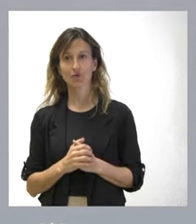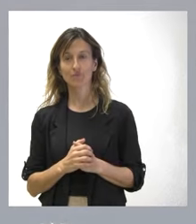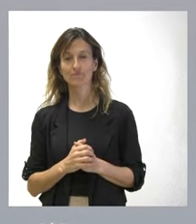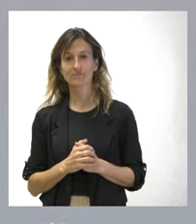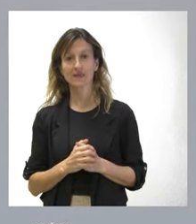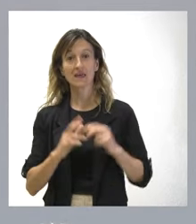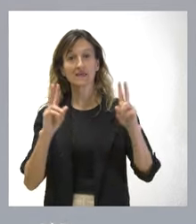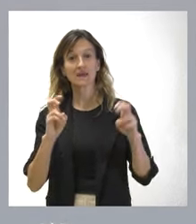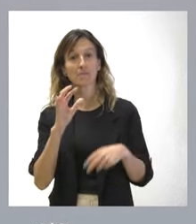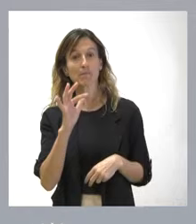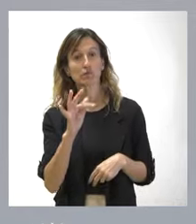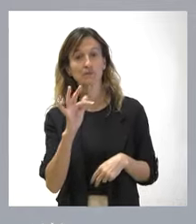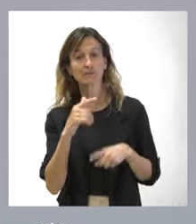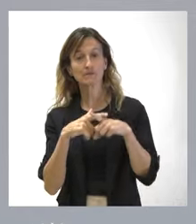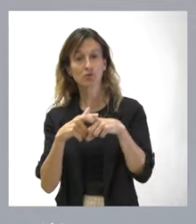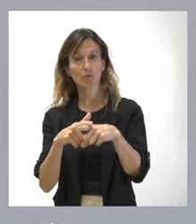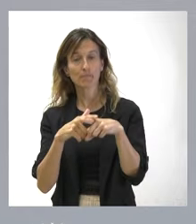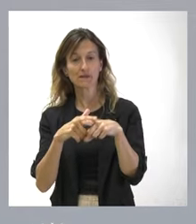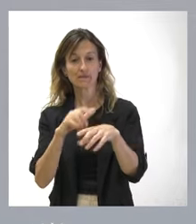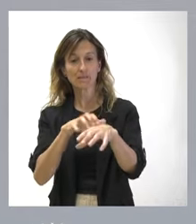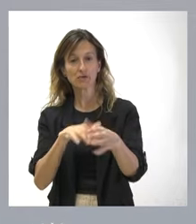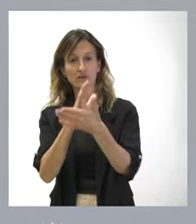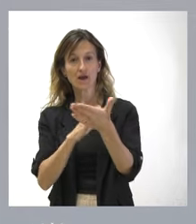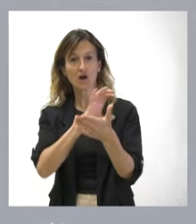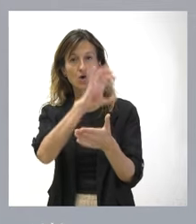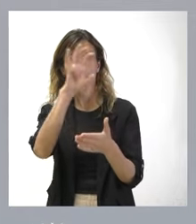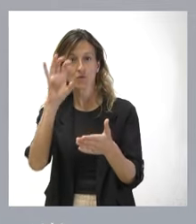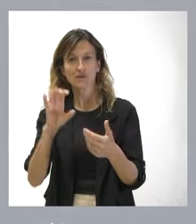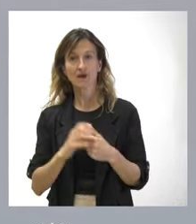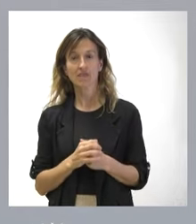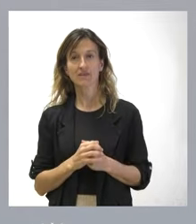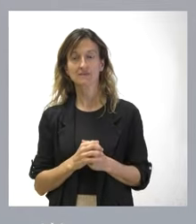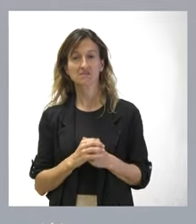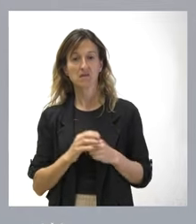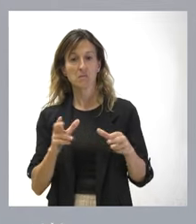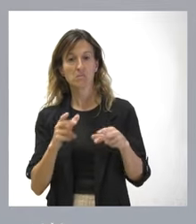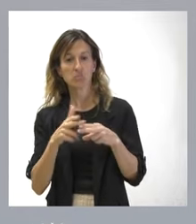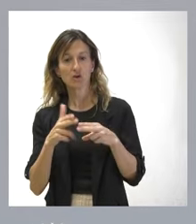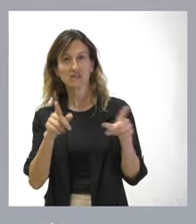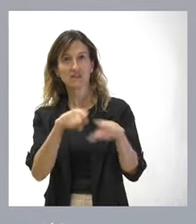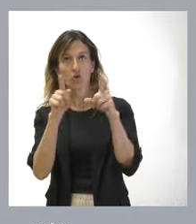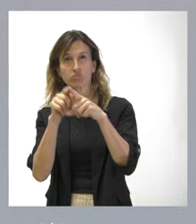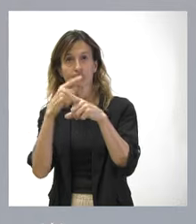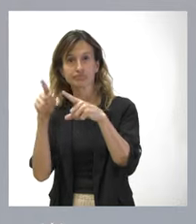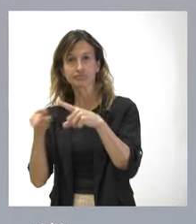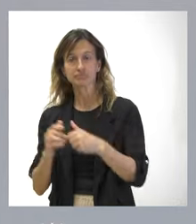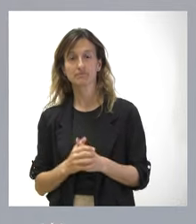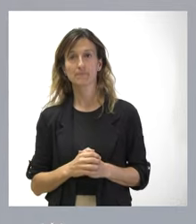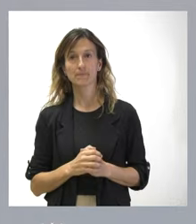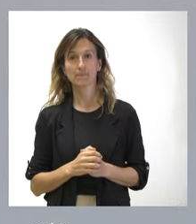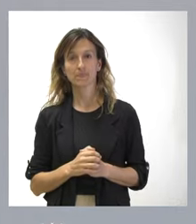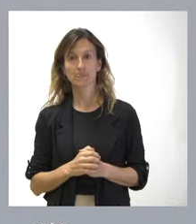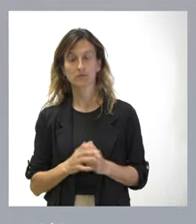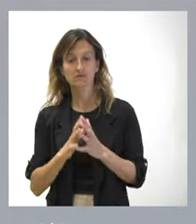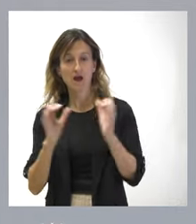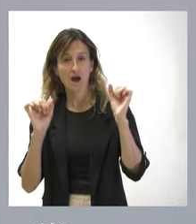parte positiva vemos que es compartido por una gran mayoría de comunidades autónomas de todo signo político, con lo cual no creo que sea imposible llegar a este acuerdo.